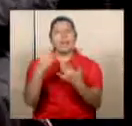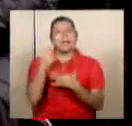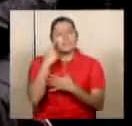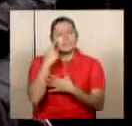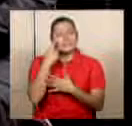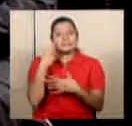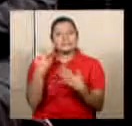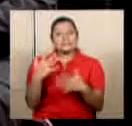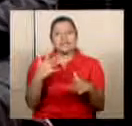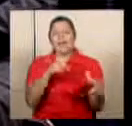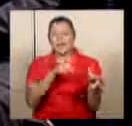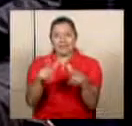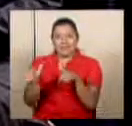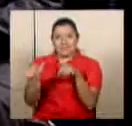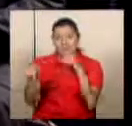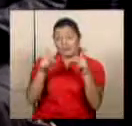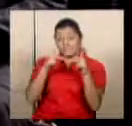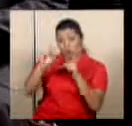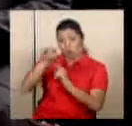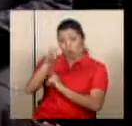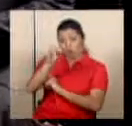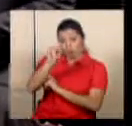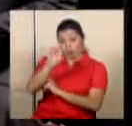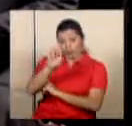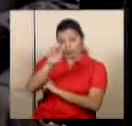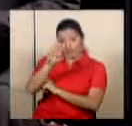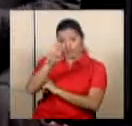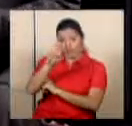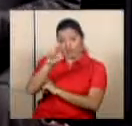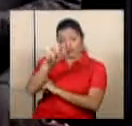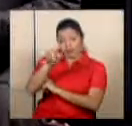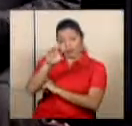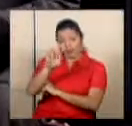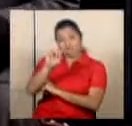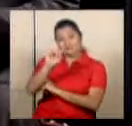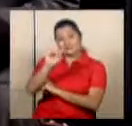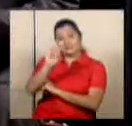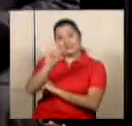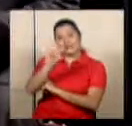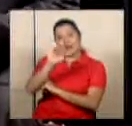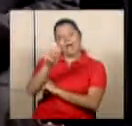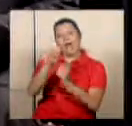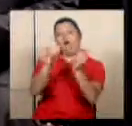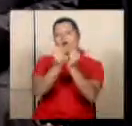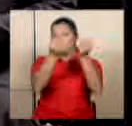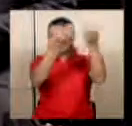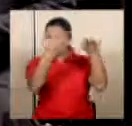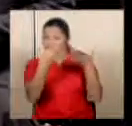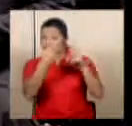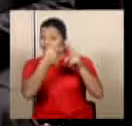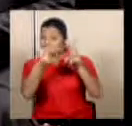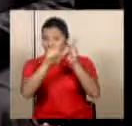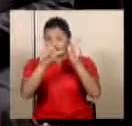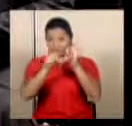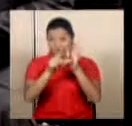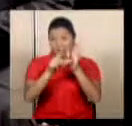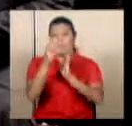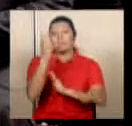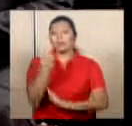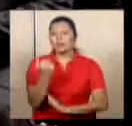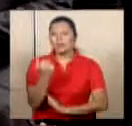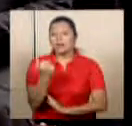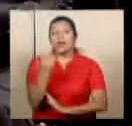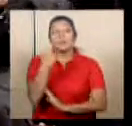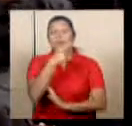listo el periodista José Enrique Sibaja con la información desde la Asamblea Legislativa porque